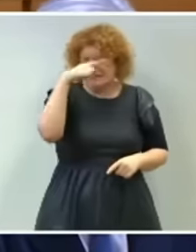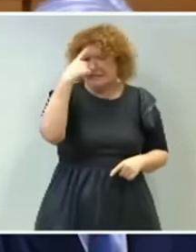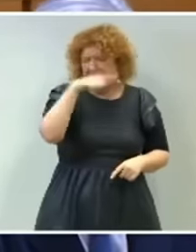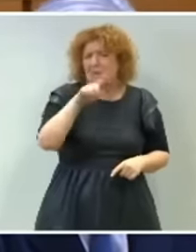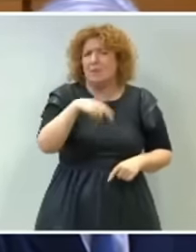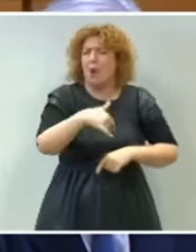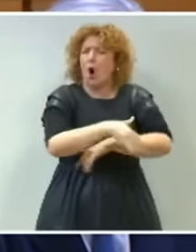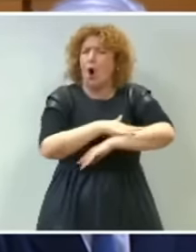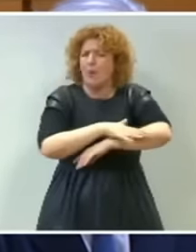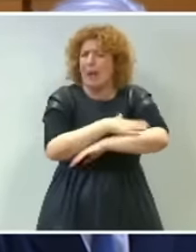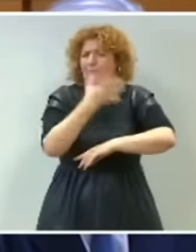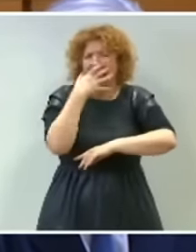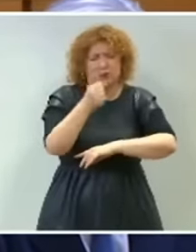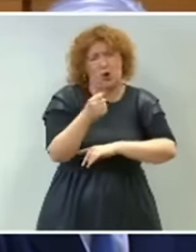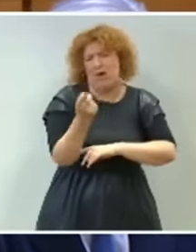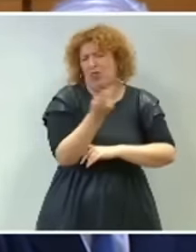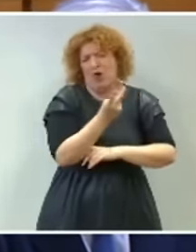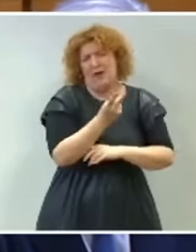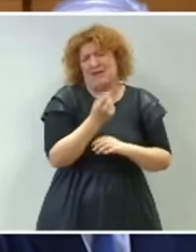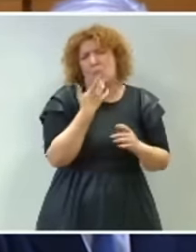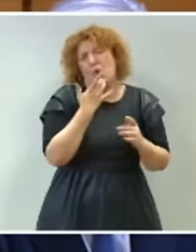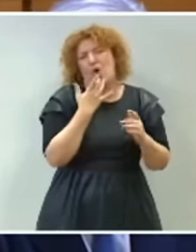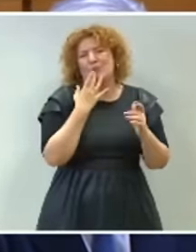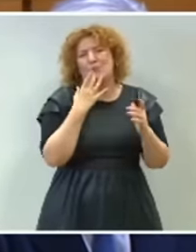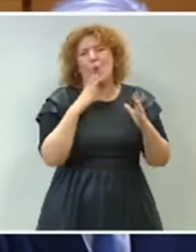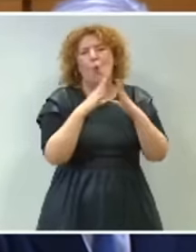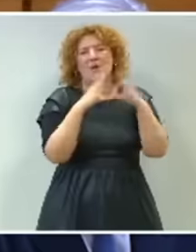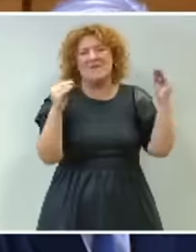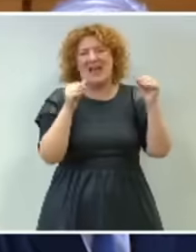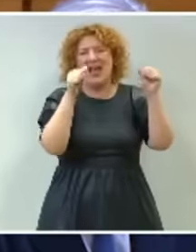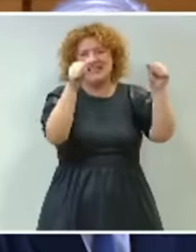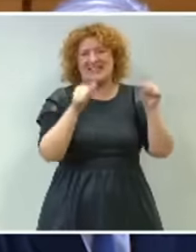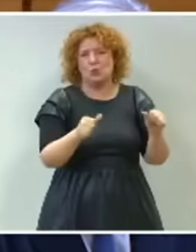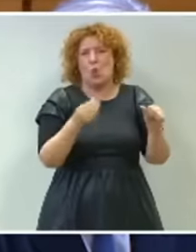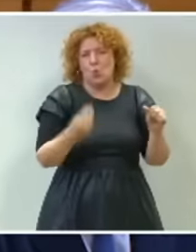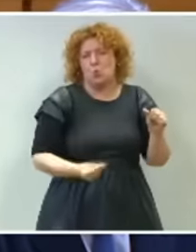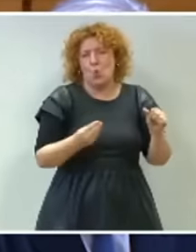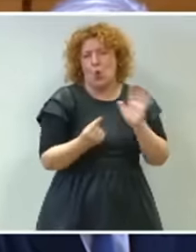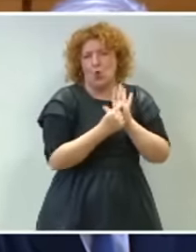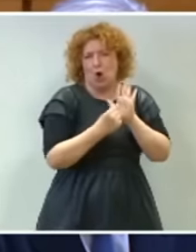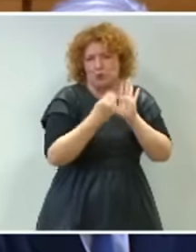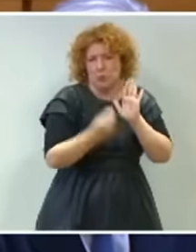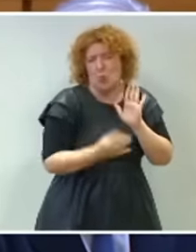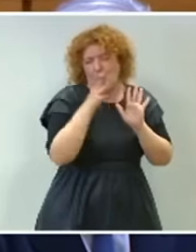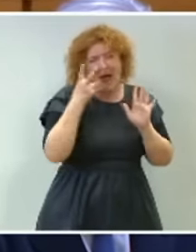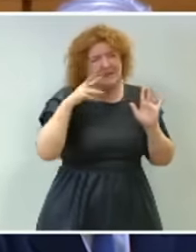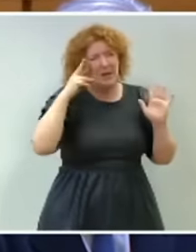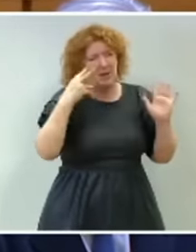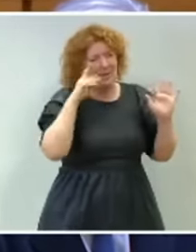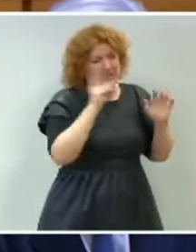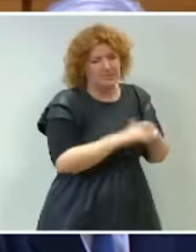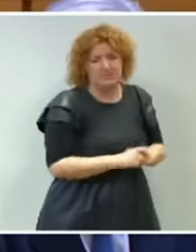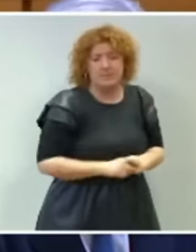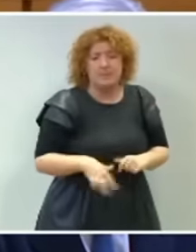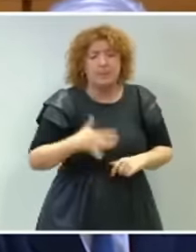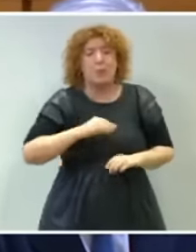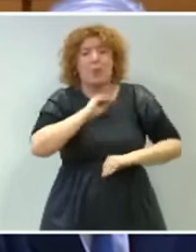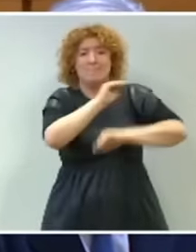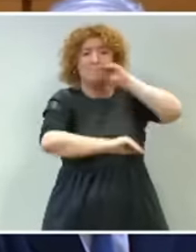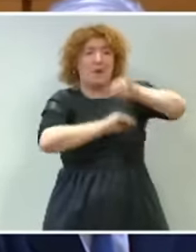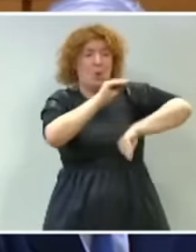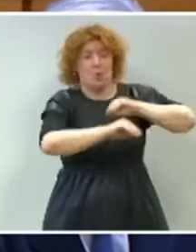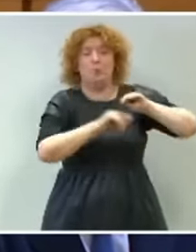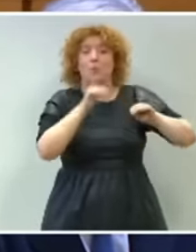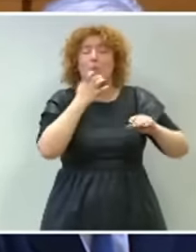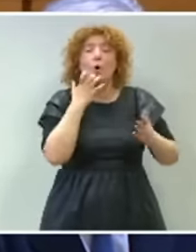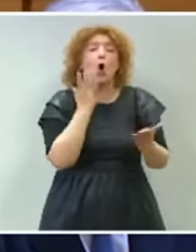y el Gobierno tienen matrícula de honor. Y podría hacerla hasta 600 millones de preguntas, tantas como euros, desviaron